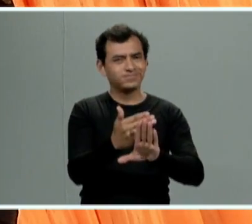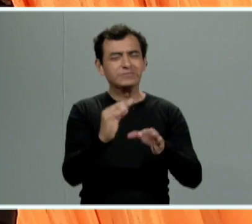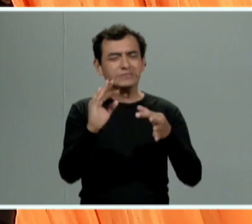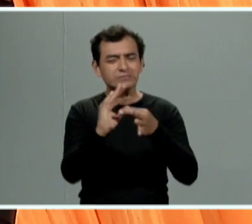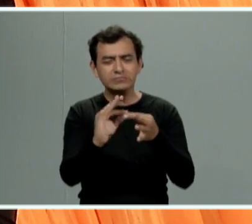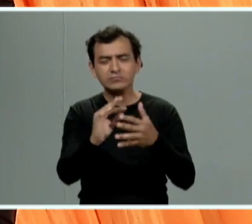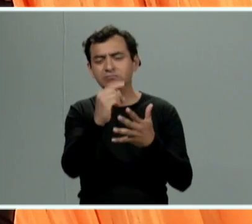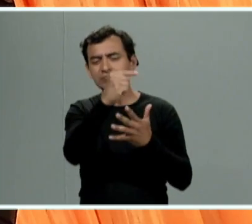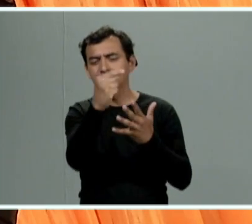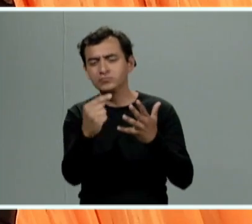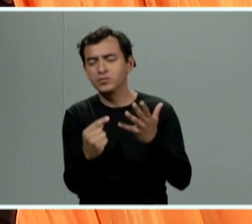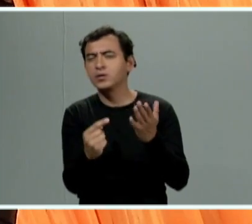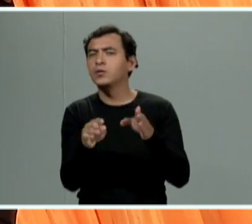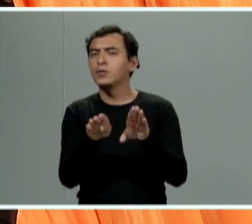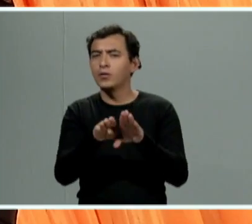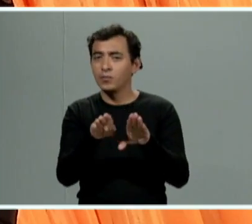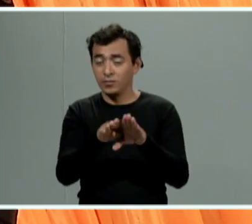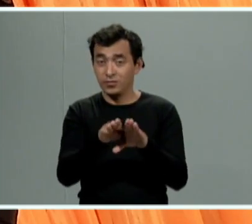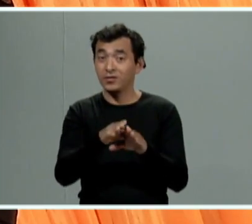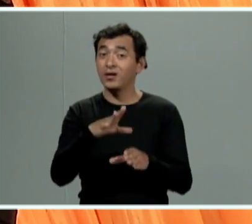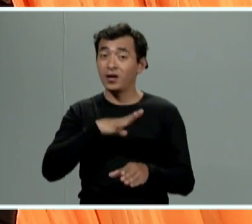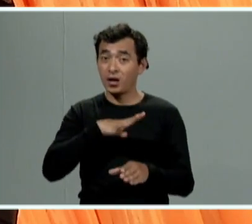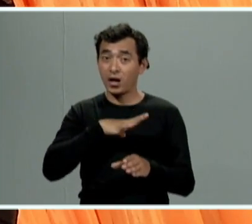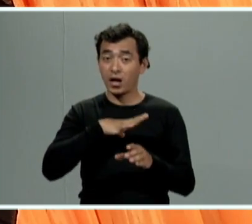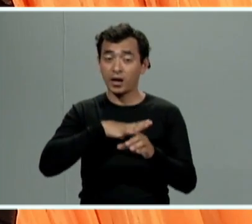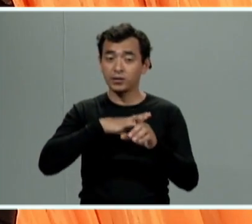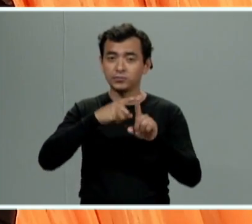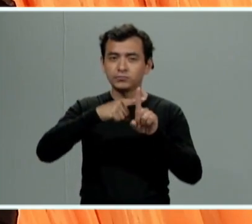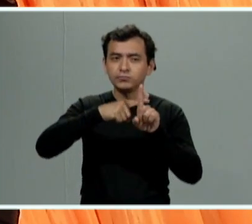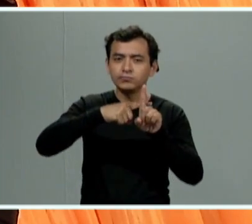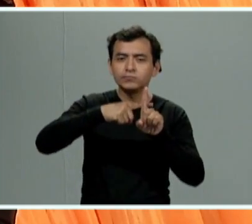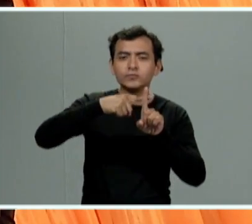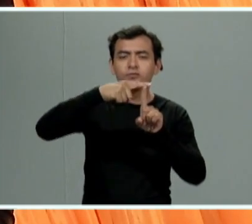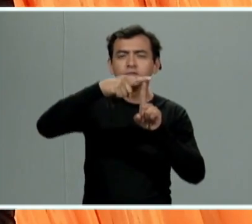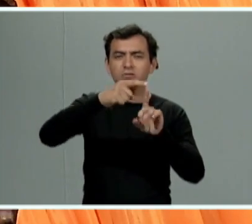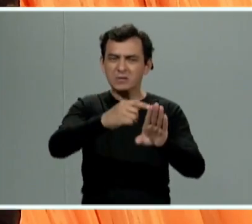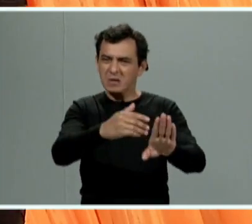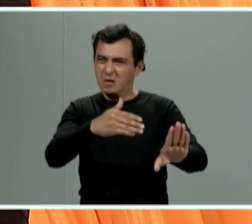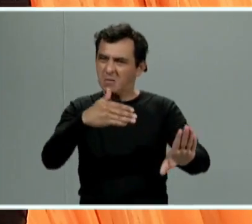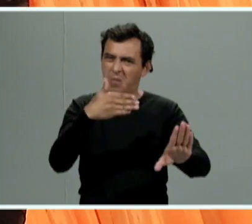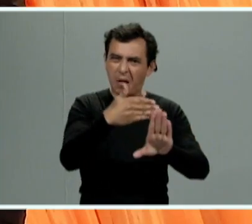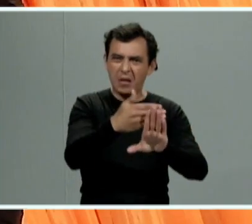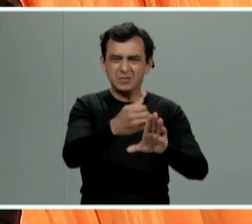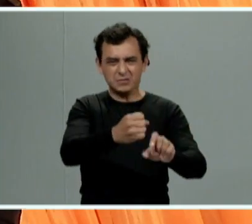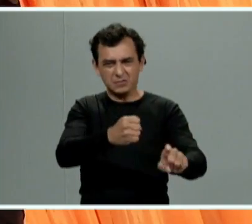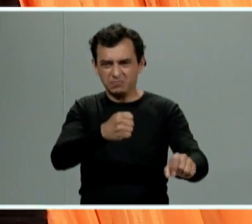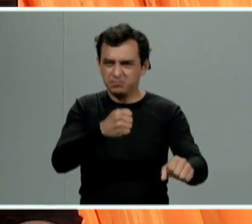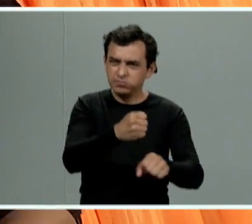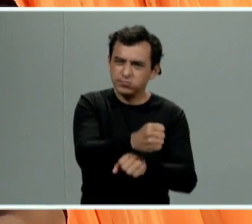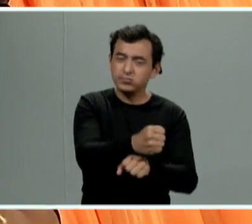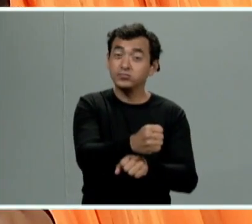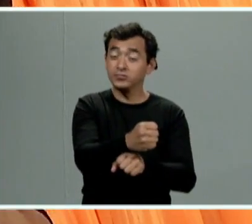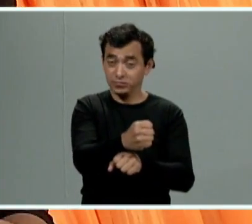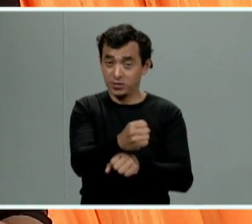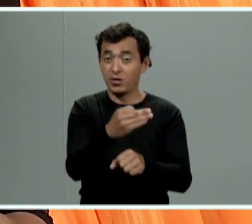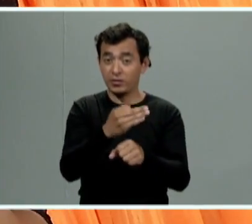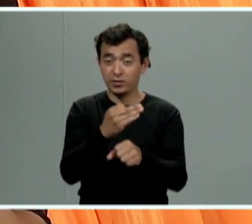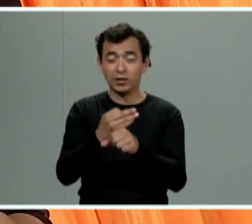de violencia que incluso existe el violentómetro hemos conocido y hemos a través de esta tercera temporada de sororidades